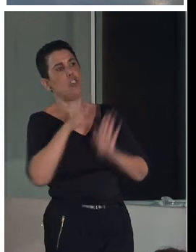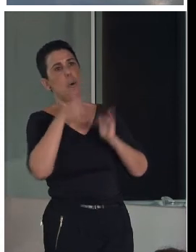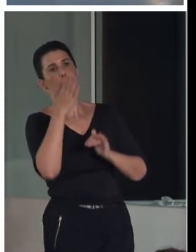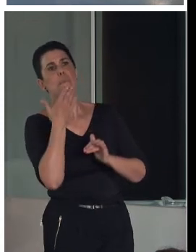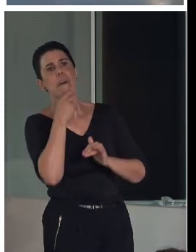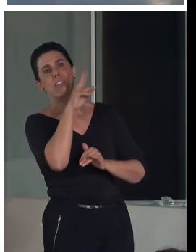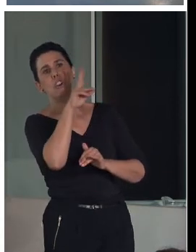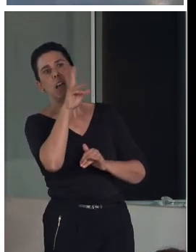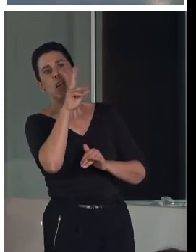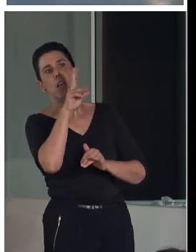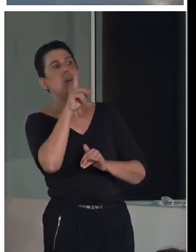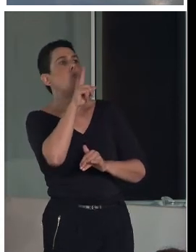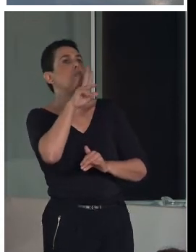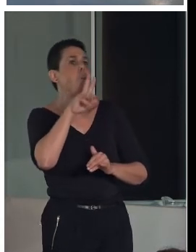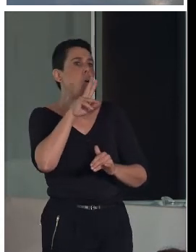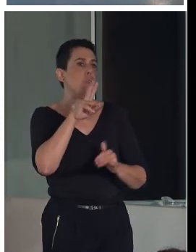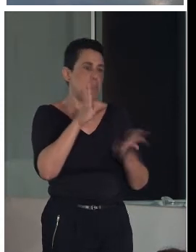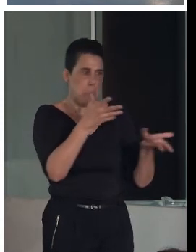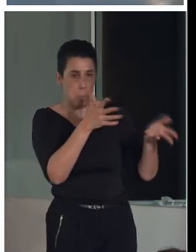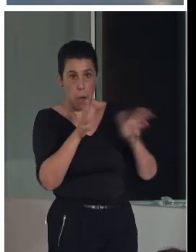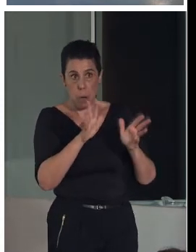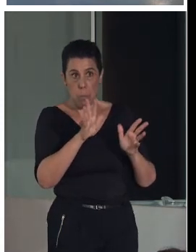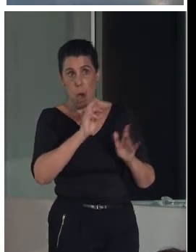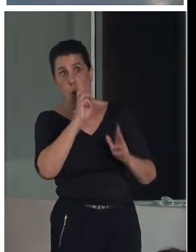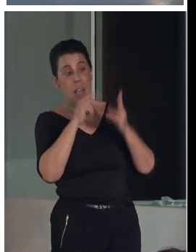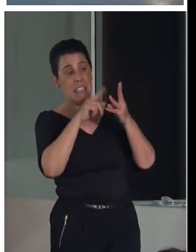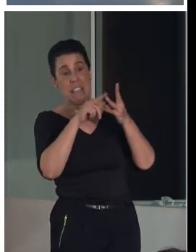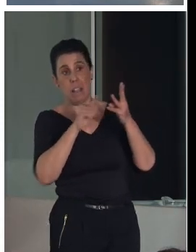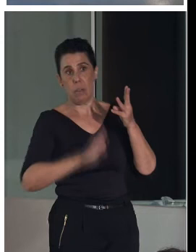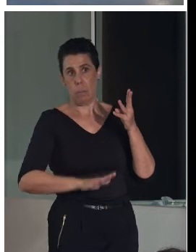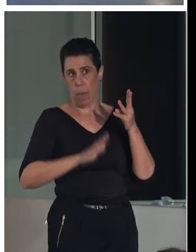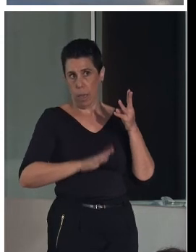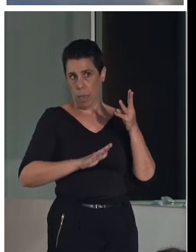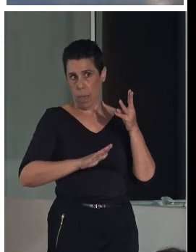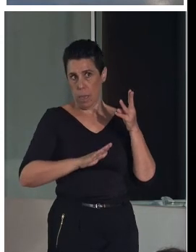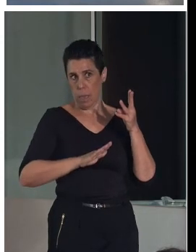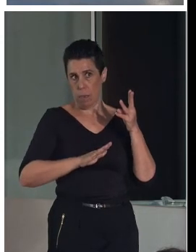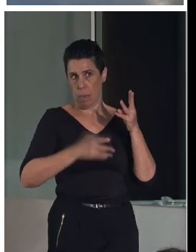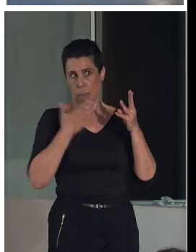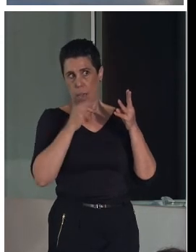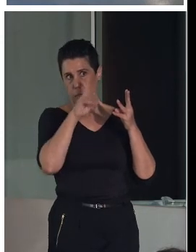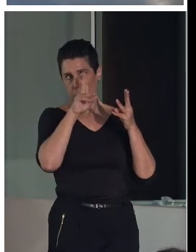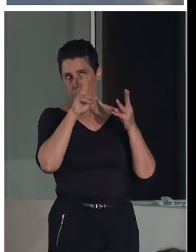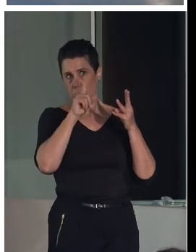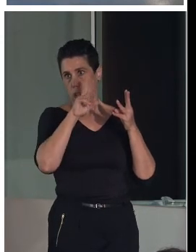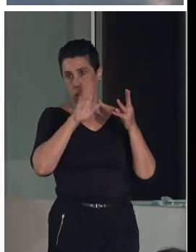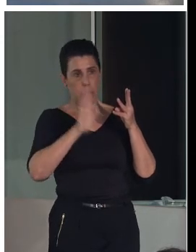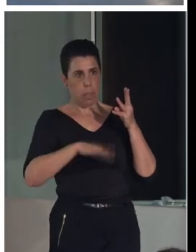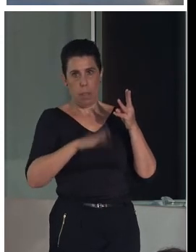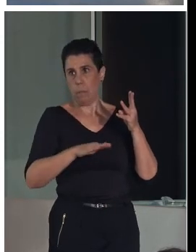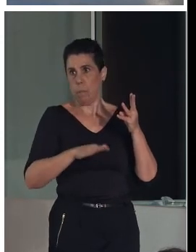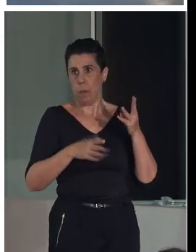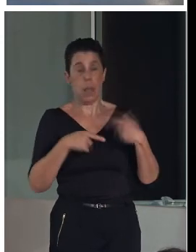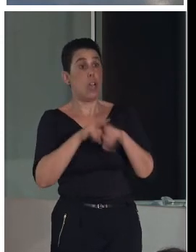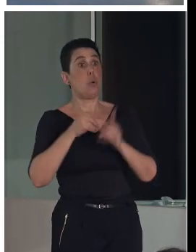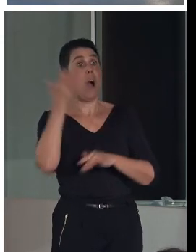que suele ser un poco el cambio, ¿no?, y otro pequeño. Imaginaros, pues yo que sé, una vista, lo que hicimos ayer, ¿no?, de los caballos. 17